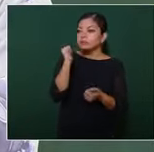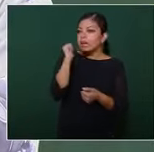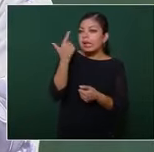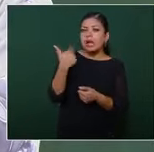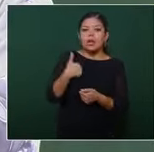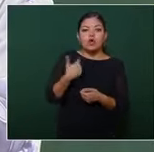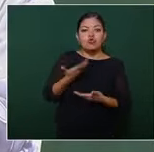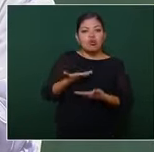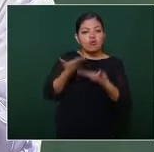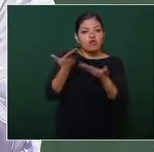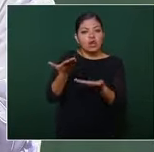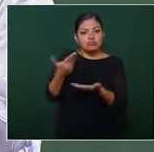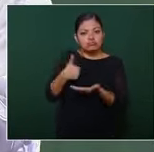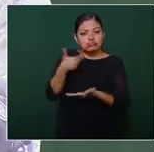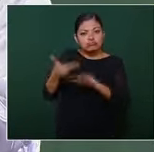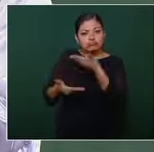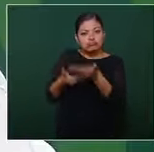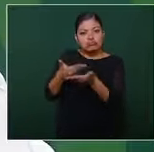órdenes